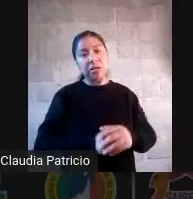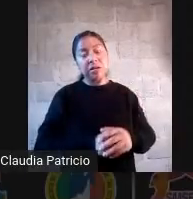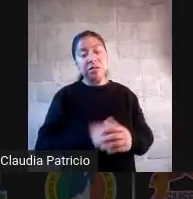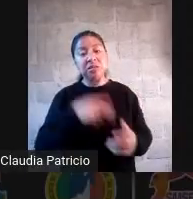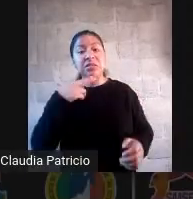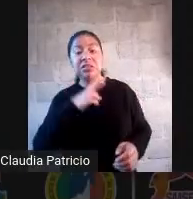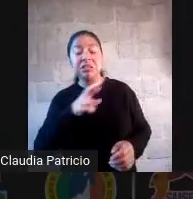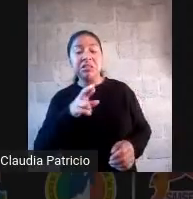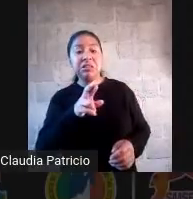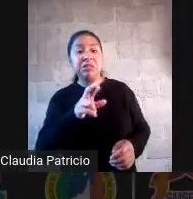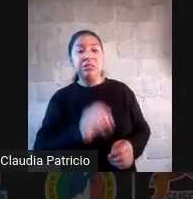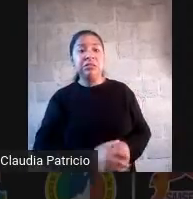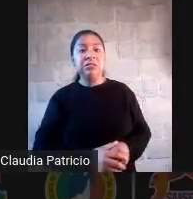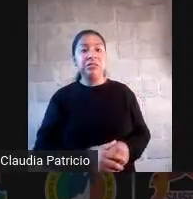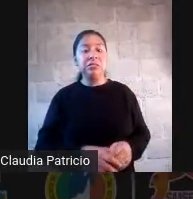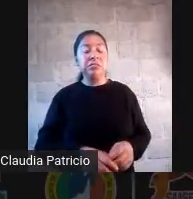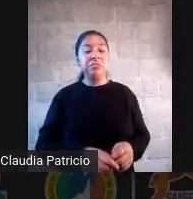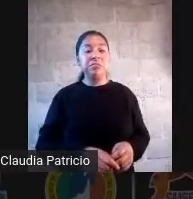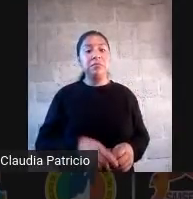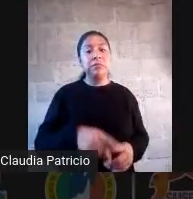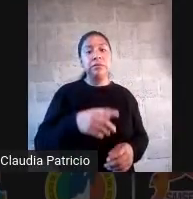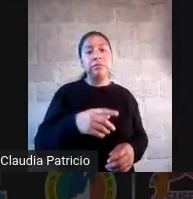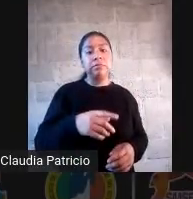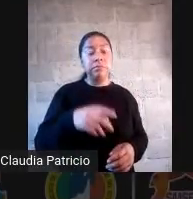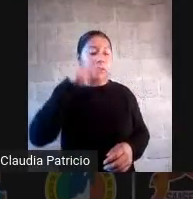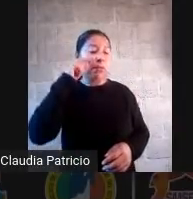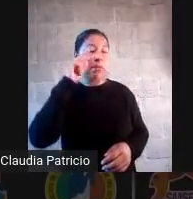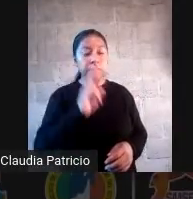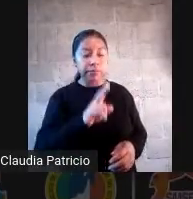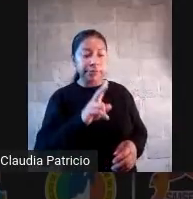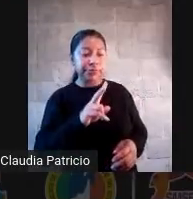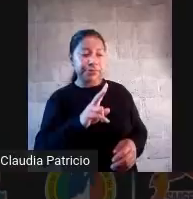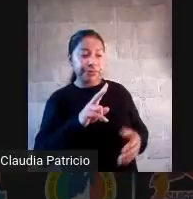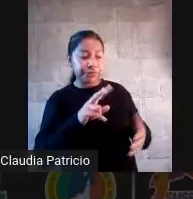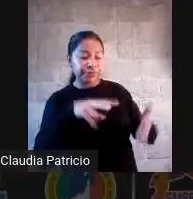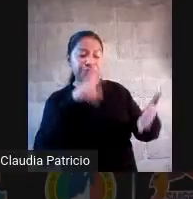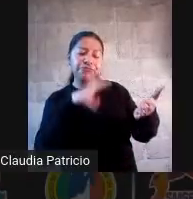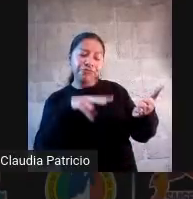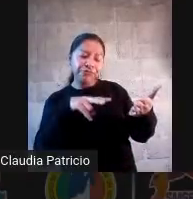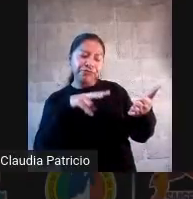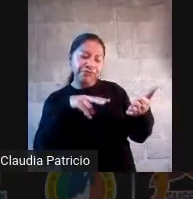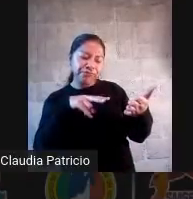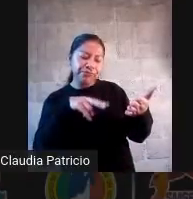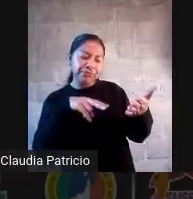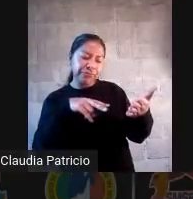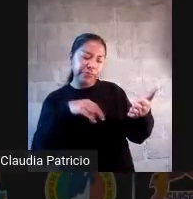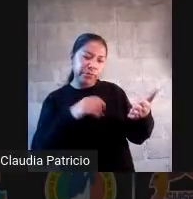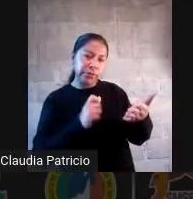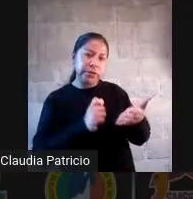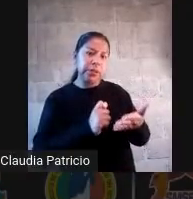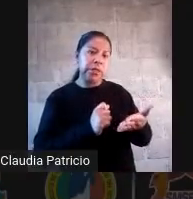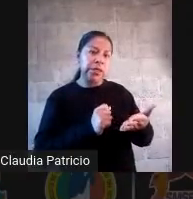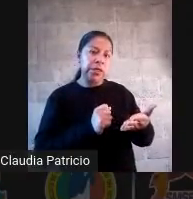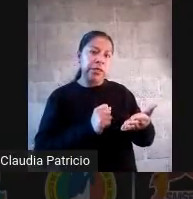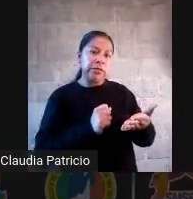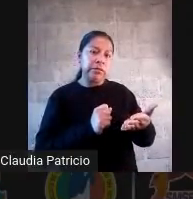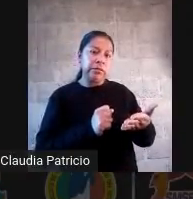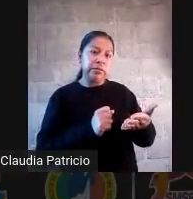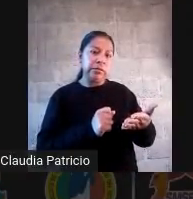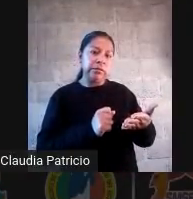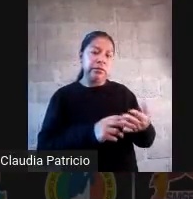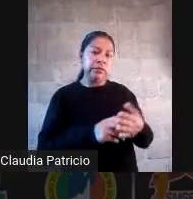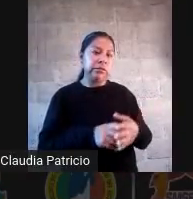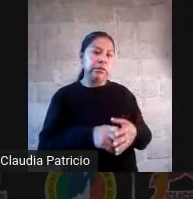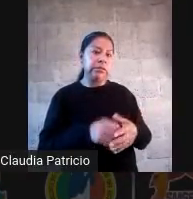arrojar más o menos las mismas cantidades o los mismos parámetros. Y, entonces,